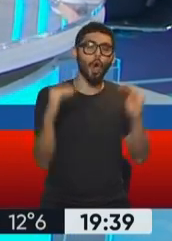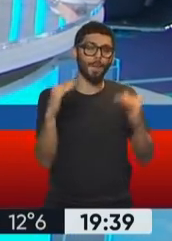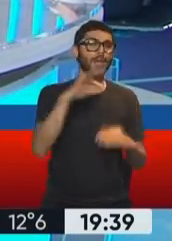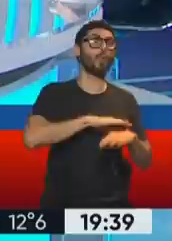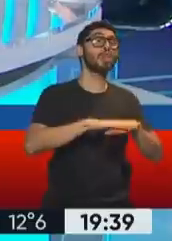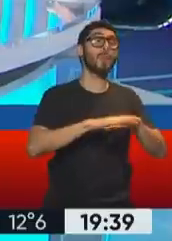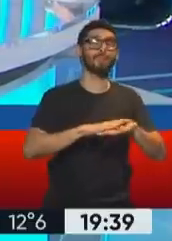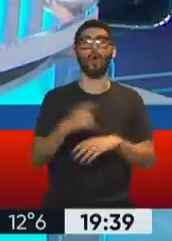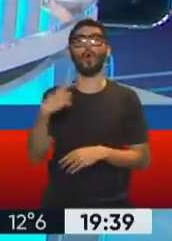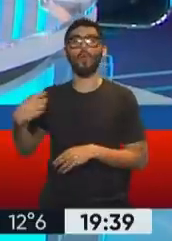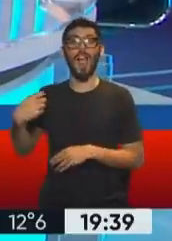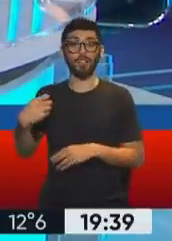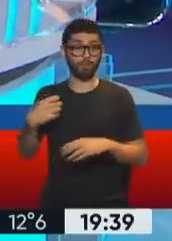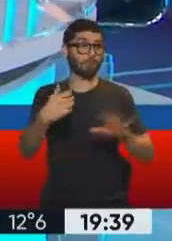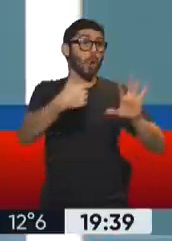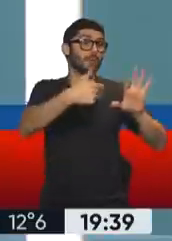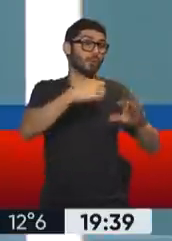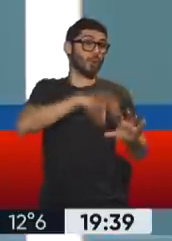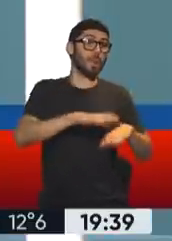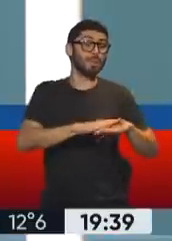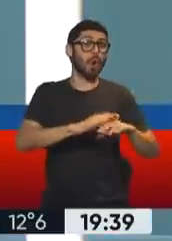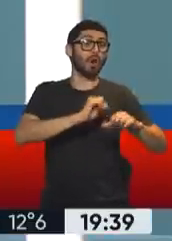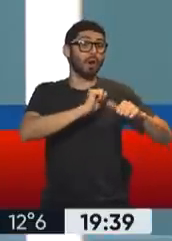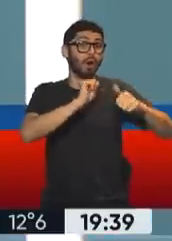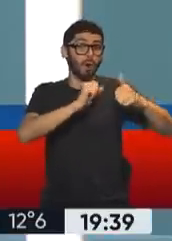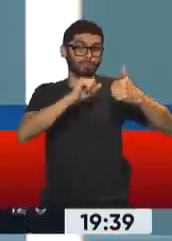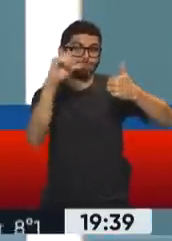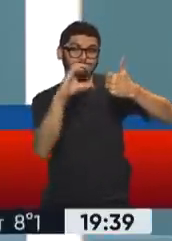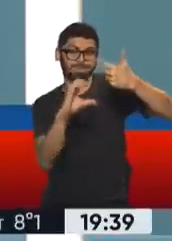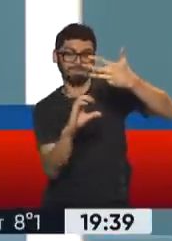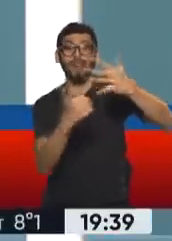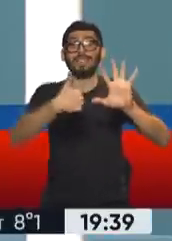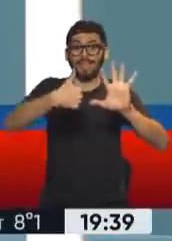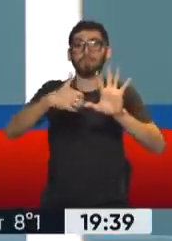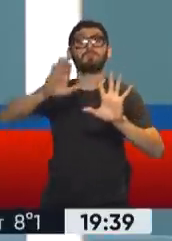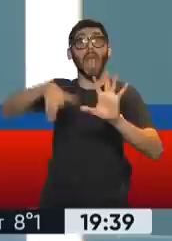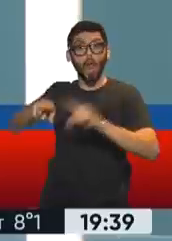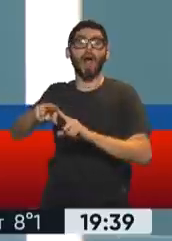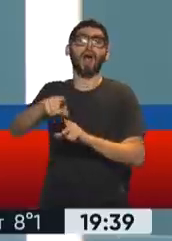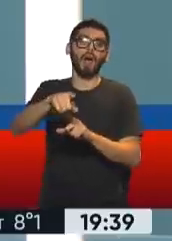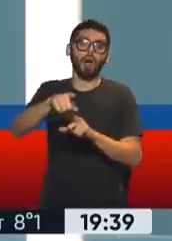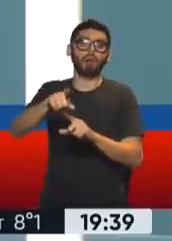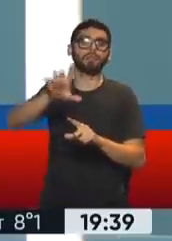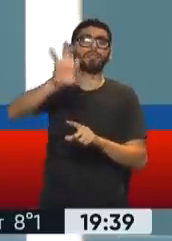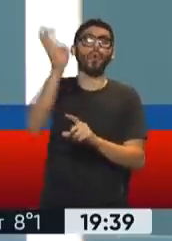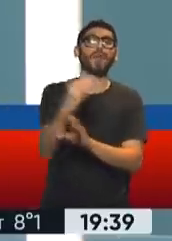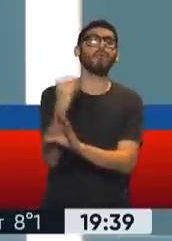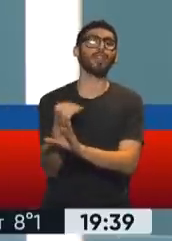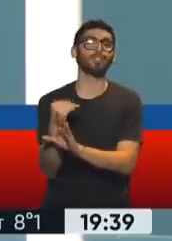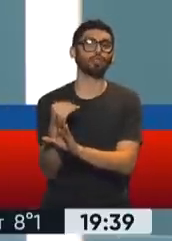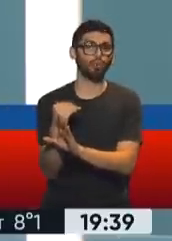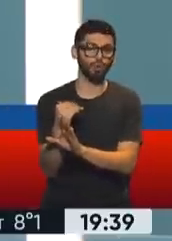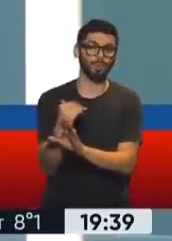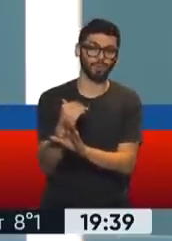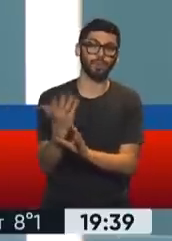jubilación. Así que estamos súper y obviamente las titulares de la UAH y bueno, todos nuestros vínculos